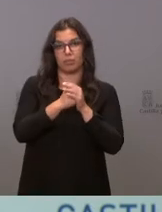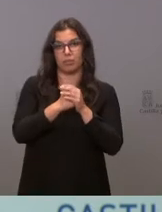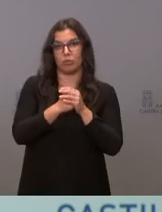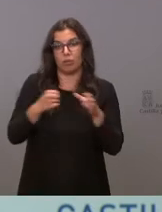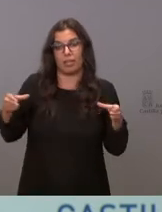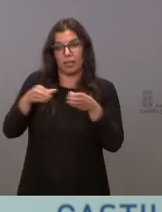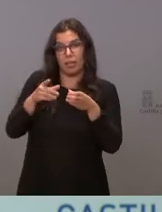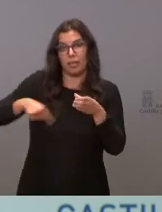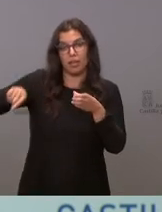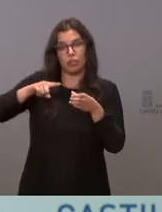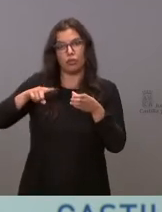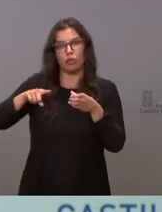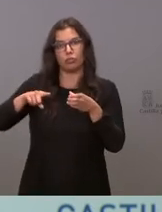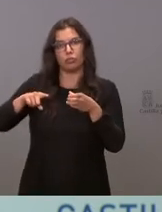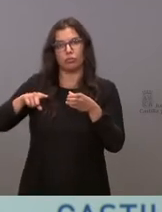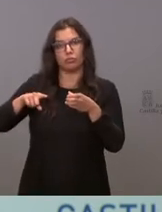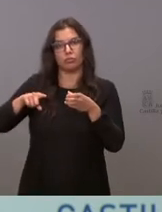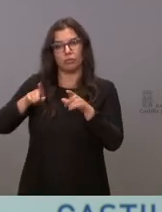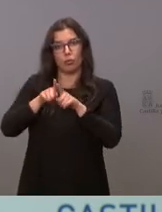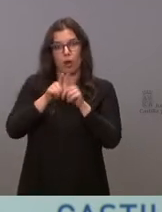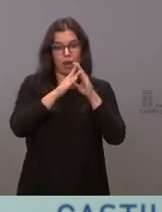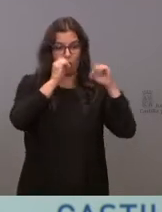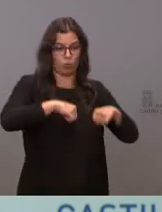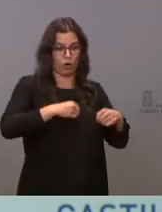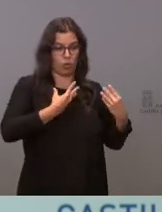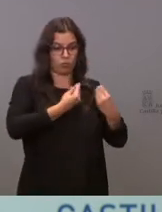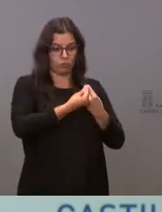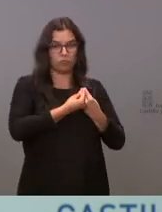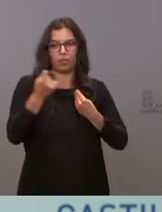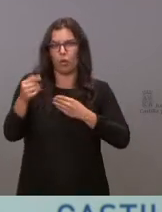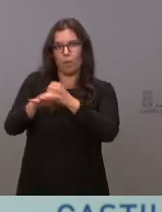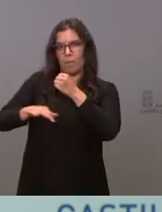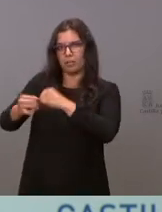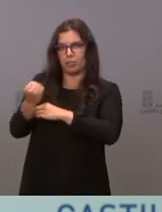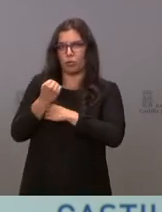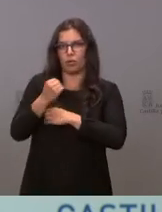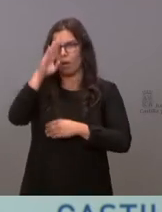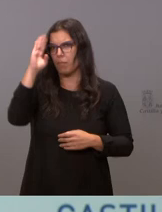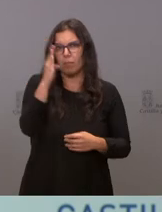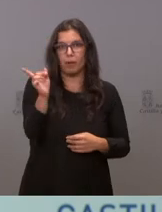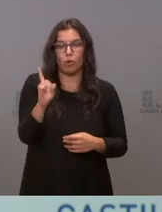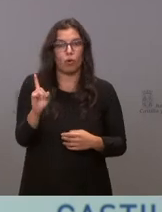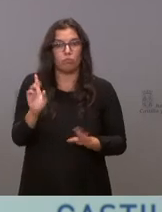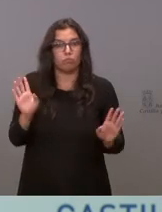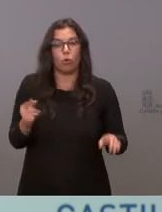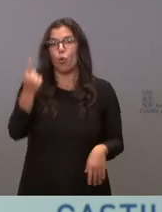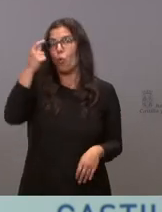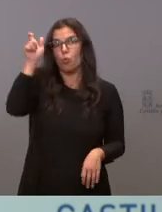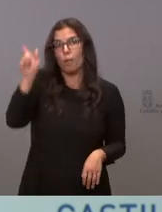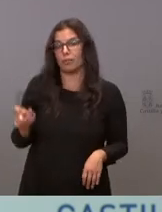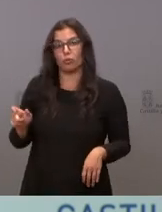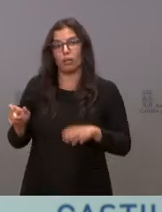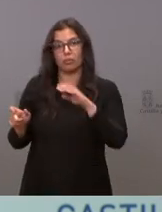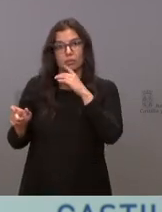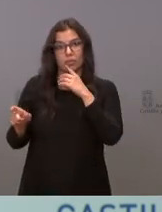sustentan este acuerdo de legislatura. No hay vaivenes. Ha habido una persona que ha tomado